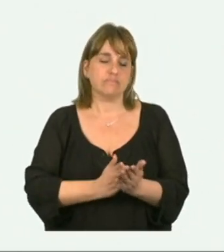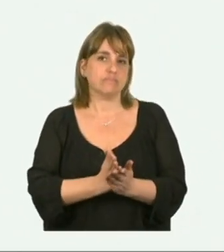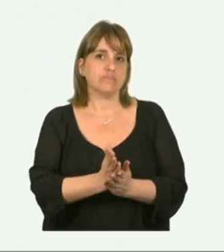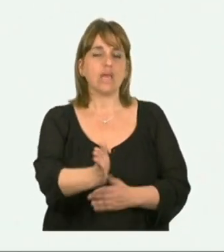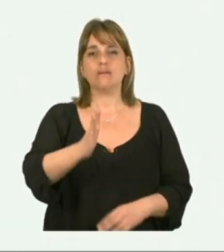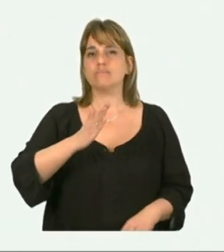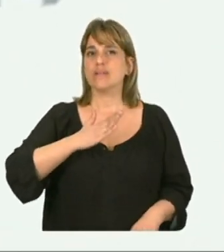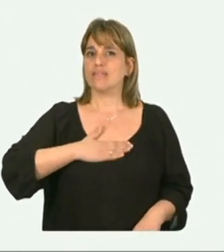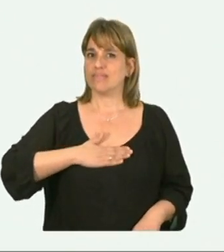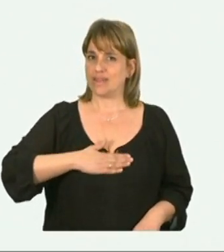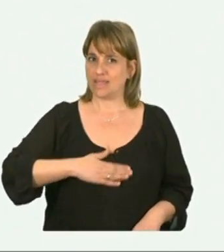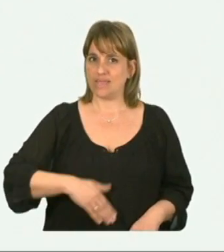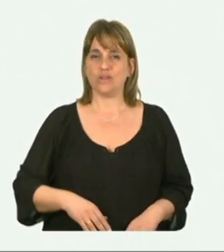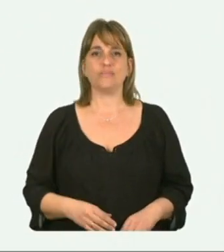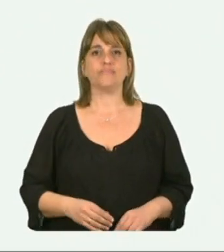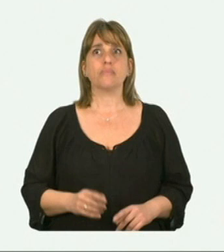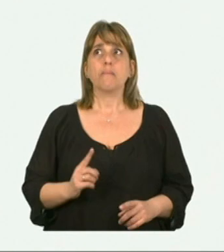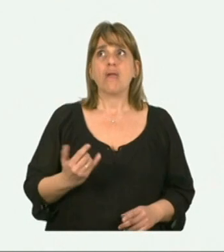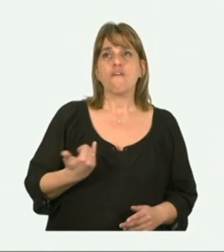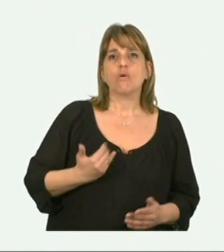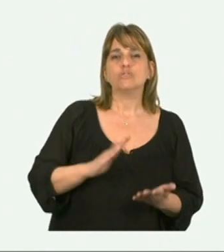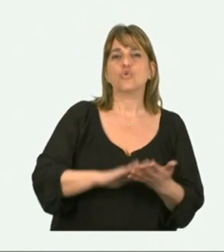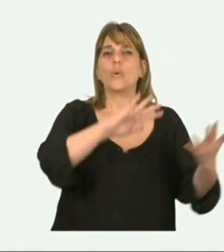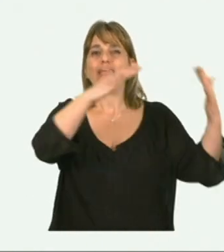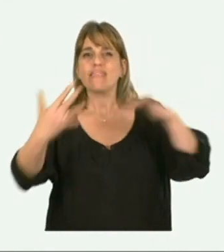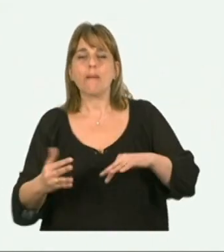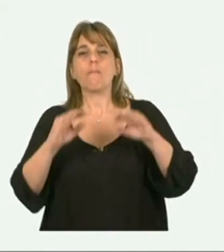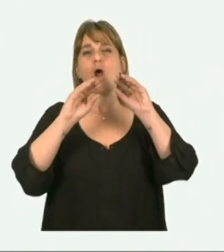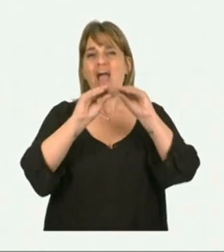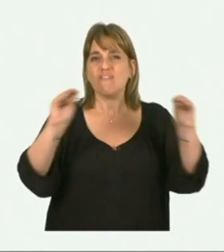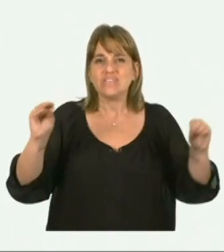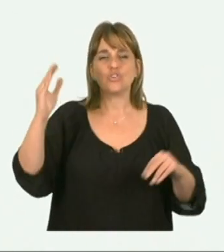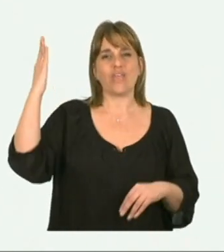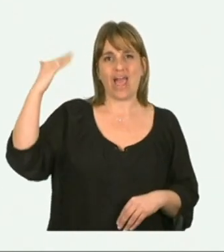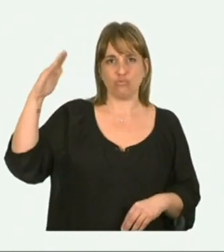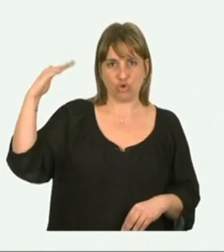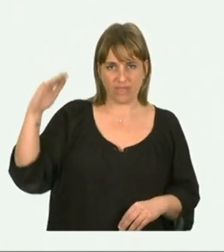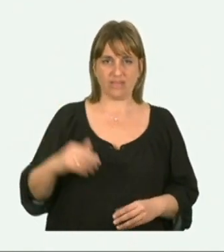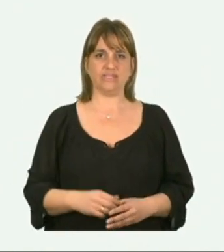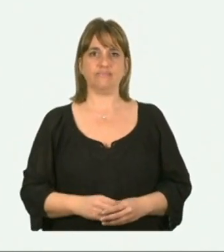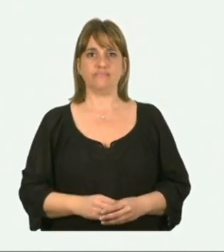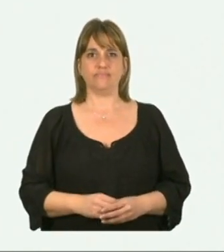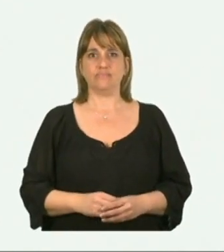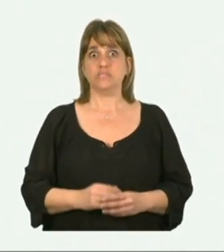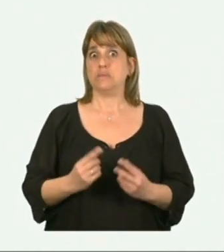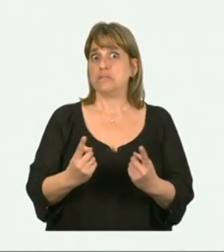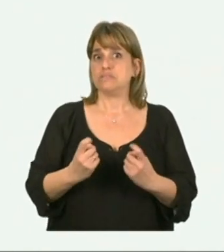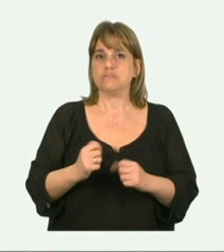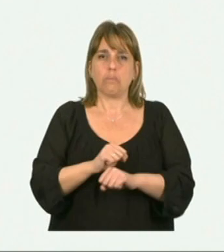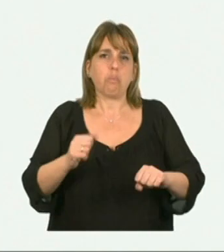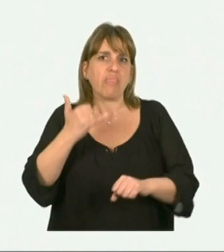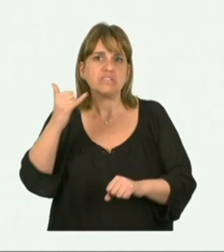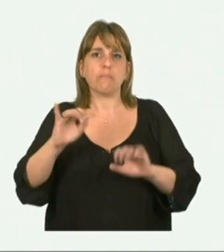intenta mantener la calma. Procura informarte sobre el estado del tiempo, las alertas y avisos de las autoridades. En caso de ser necesario,